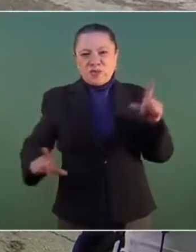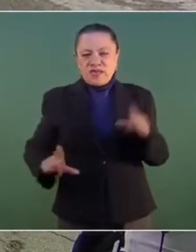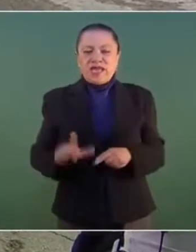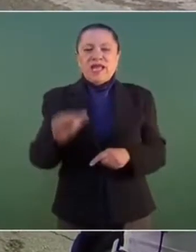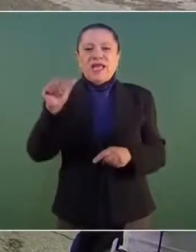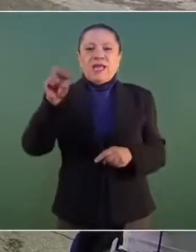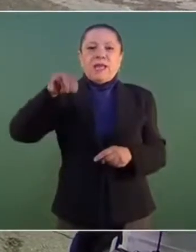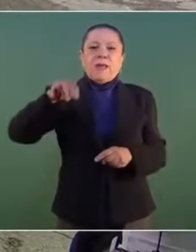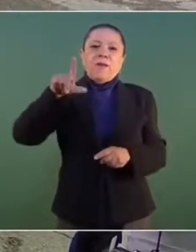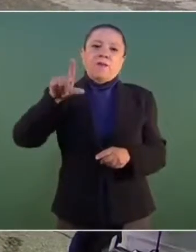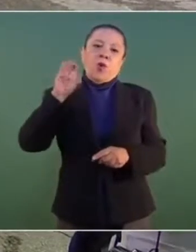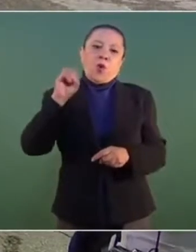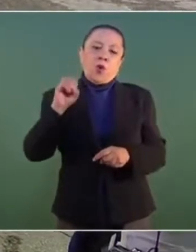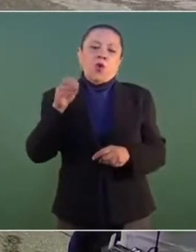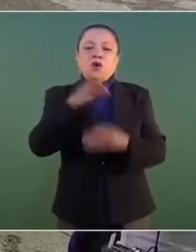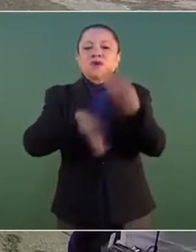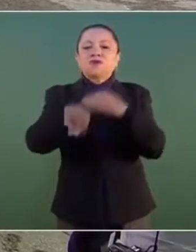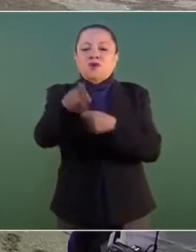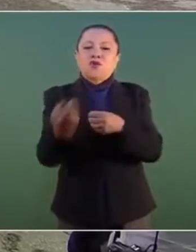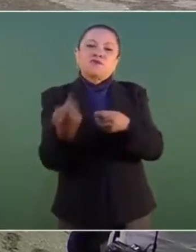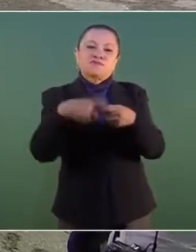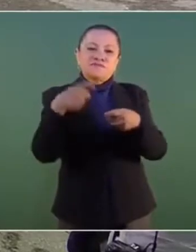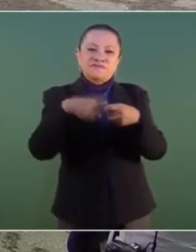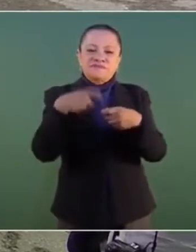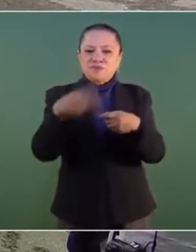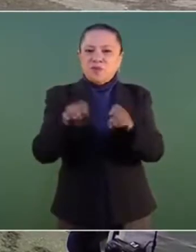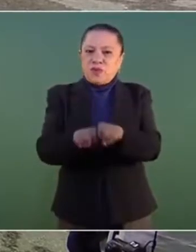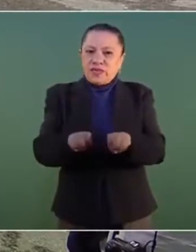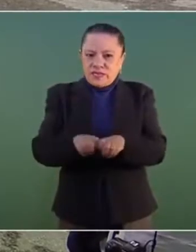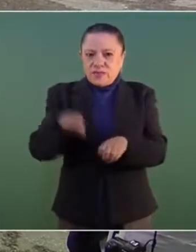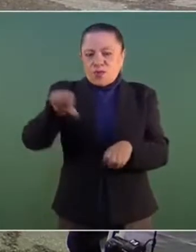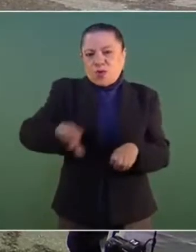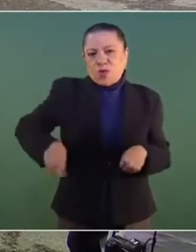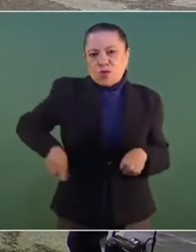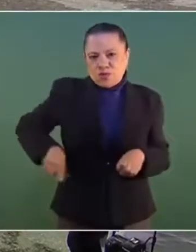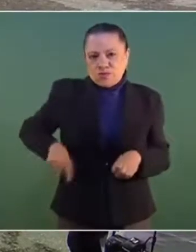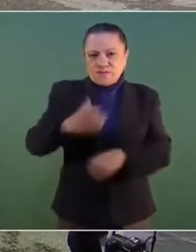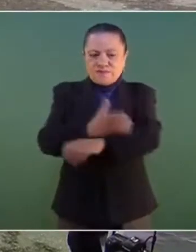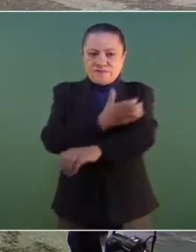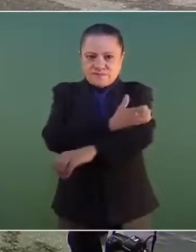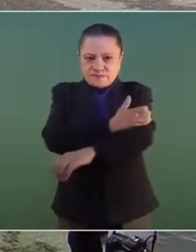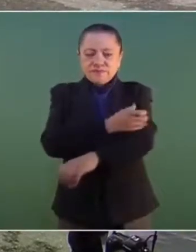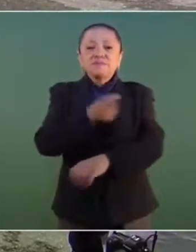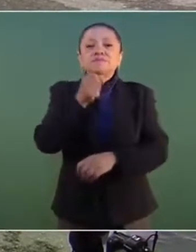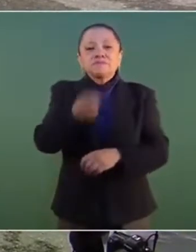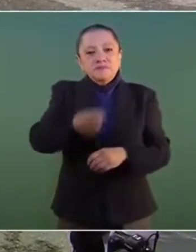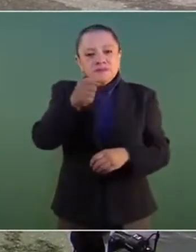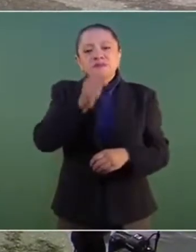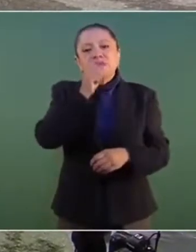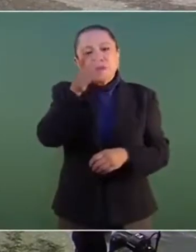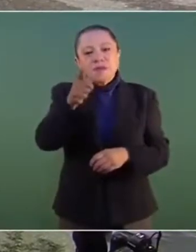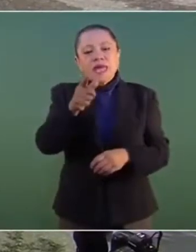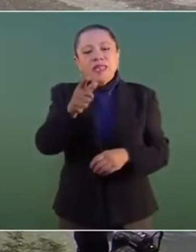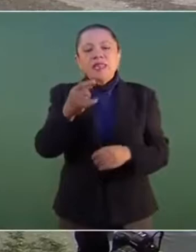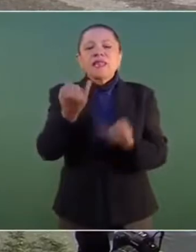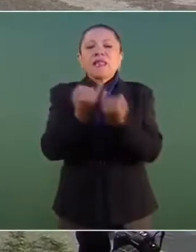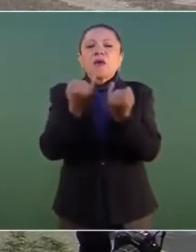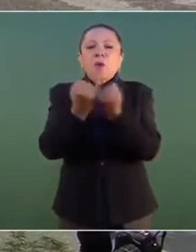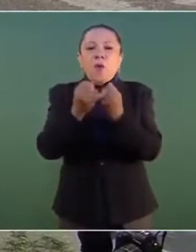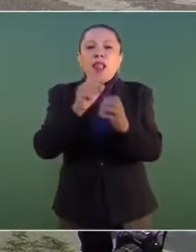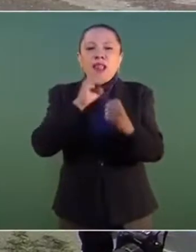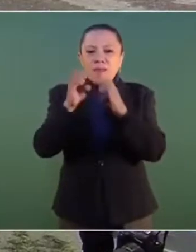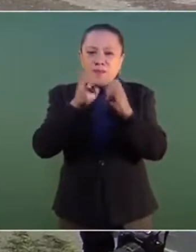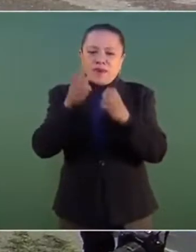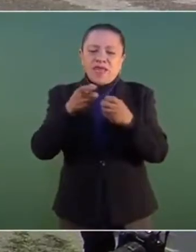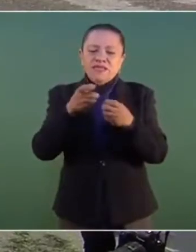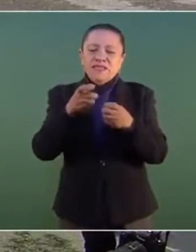y a los miembros de su gabinete que esta mañana nos acompañan. Saludo también a la prensa estatal nacional aquí presentes, a